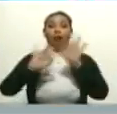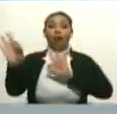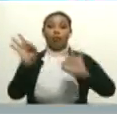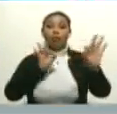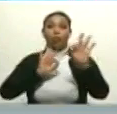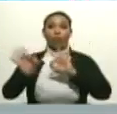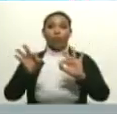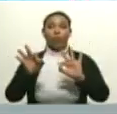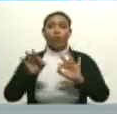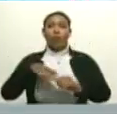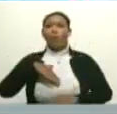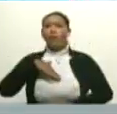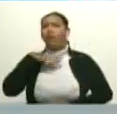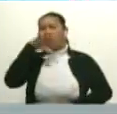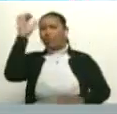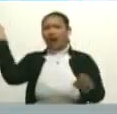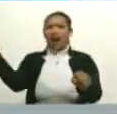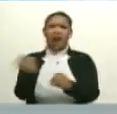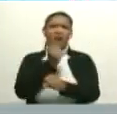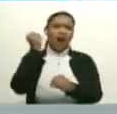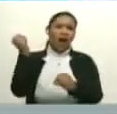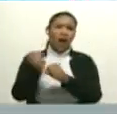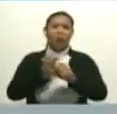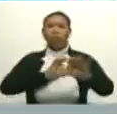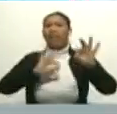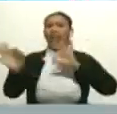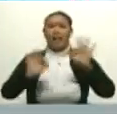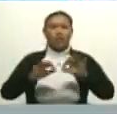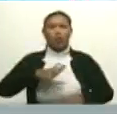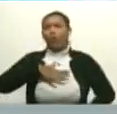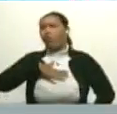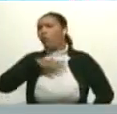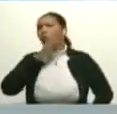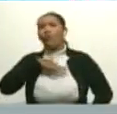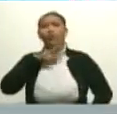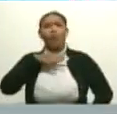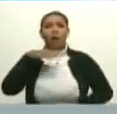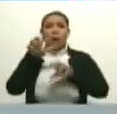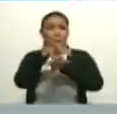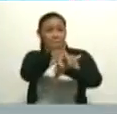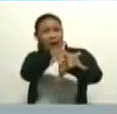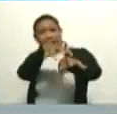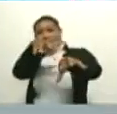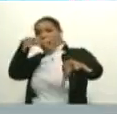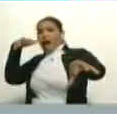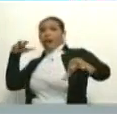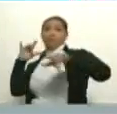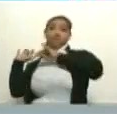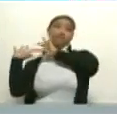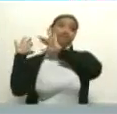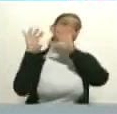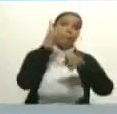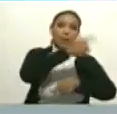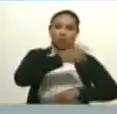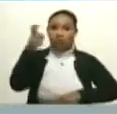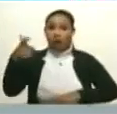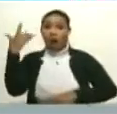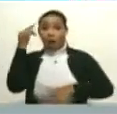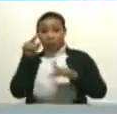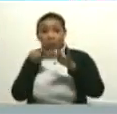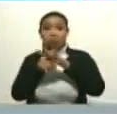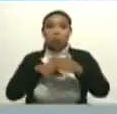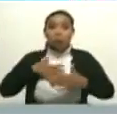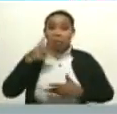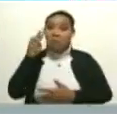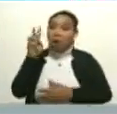cantidad de obras, cantidad de teatros, cantidad de público, que tiene acceso a la